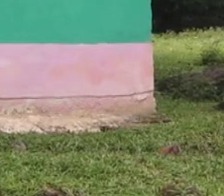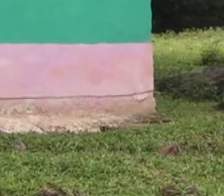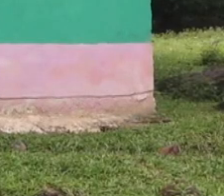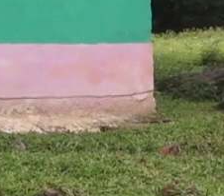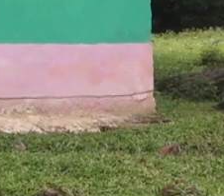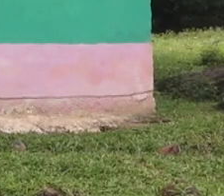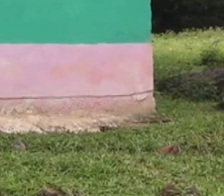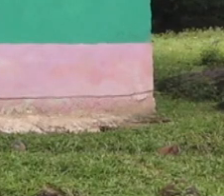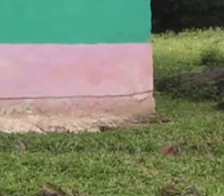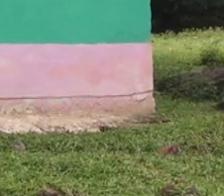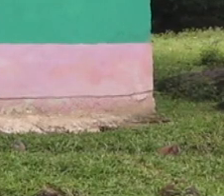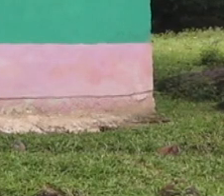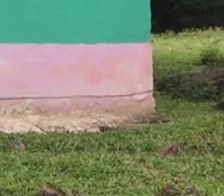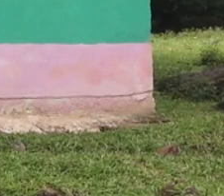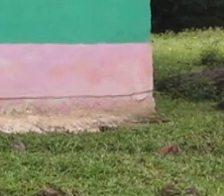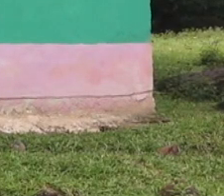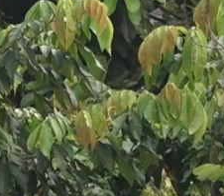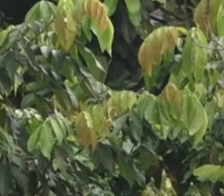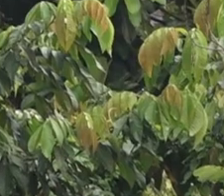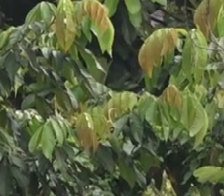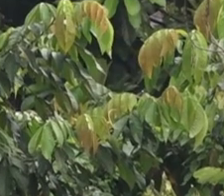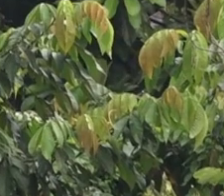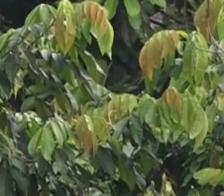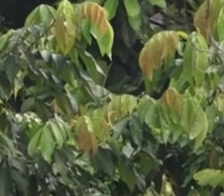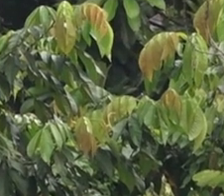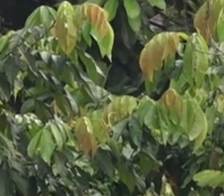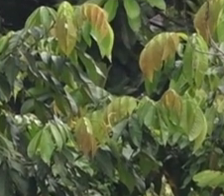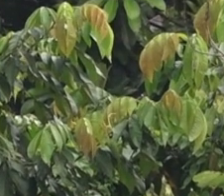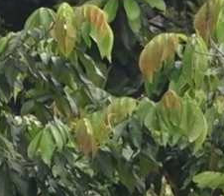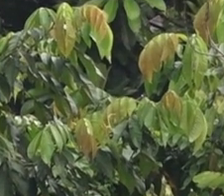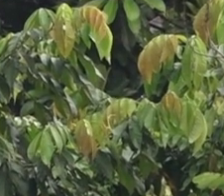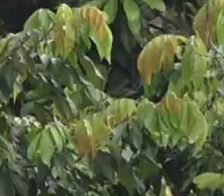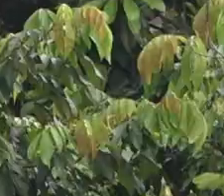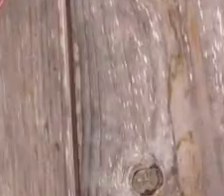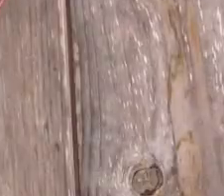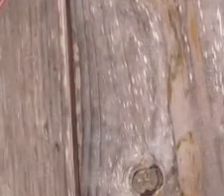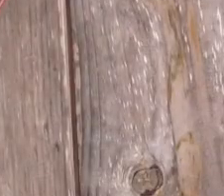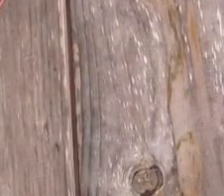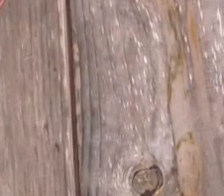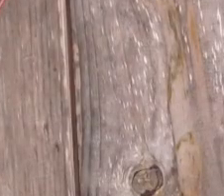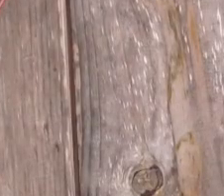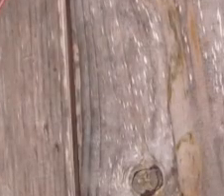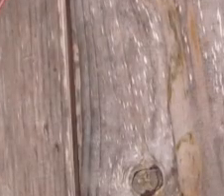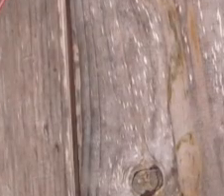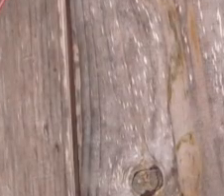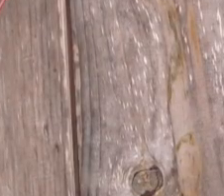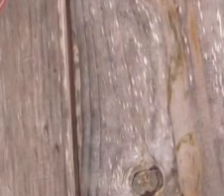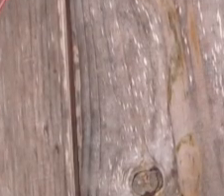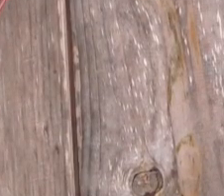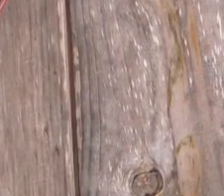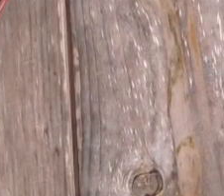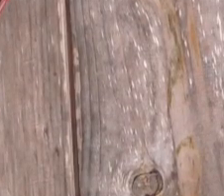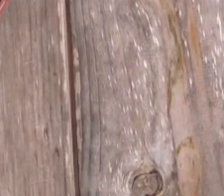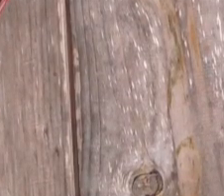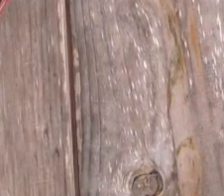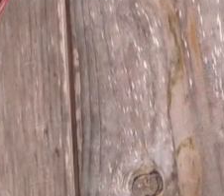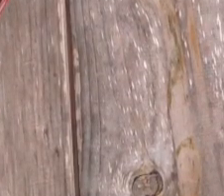posibilidad de poder ser implementado en otras áreas del país. Reporto para el Informativo, Cindy Alonso.